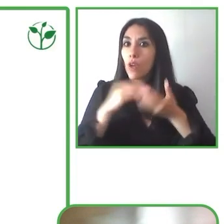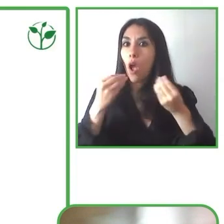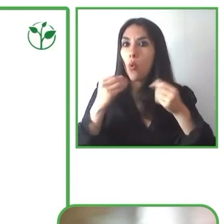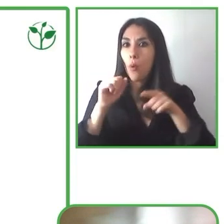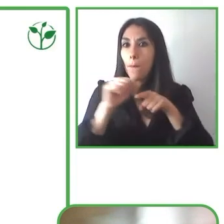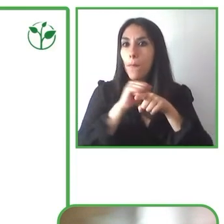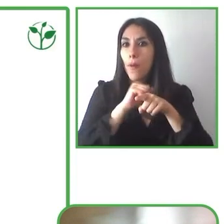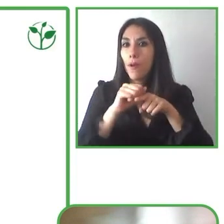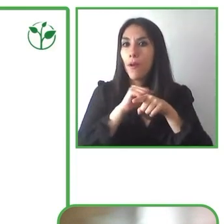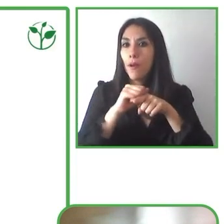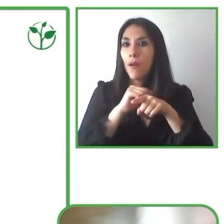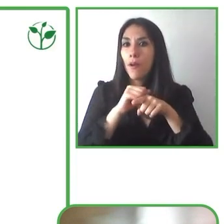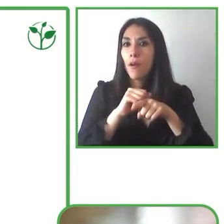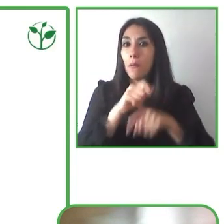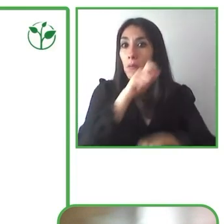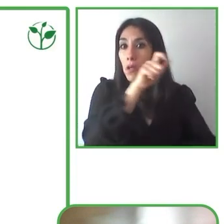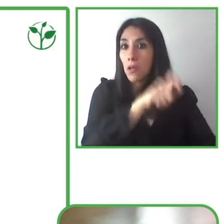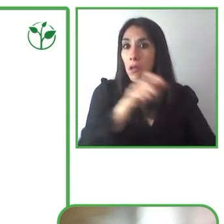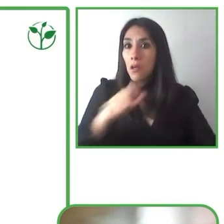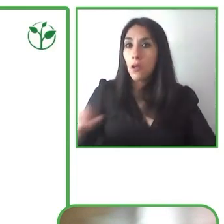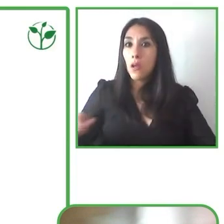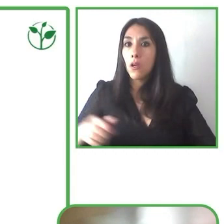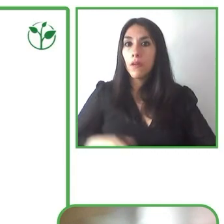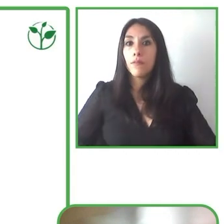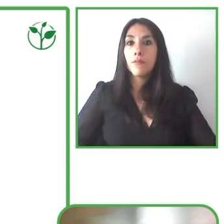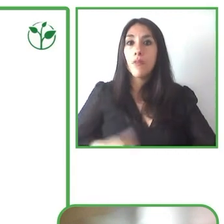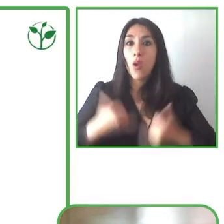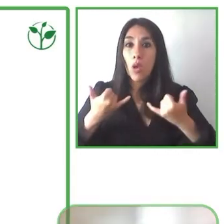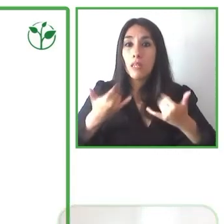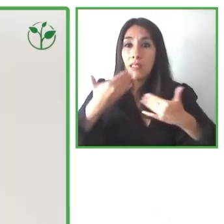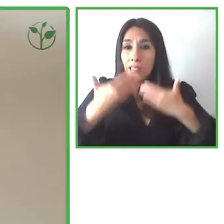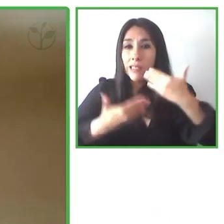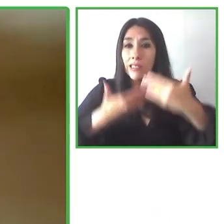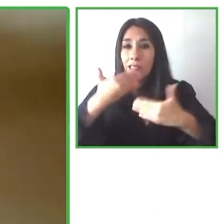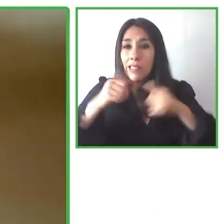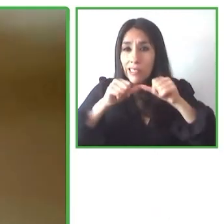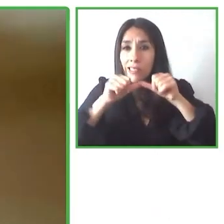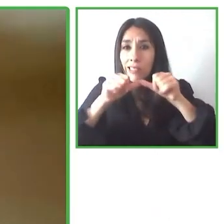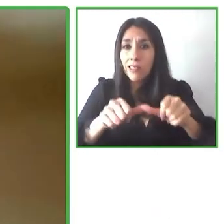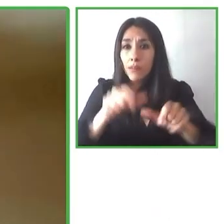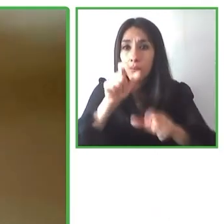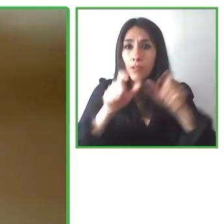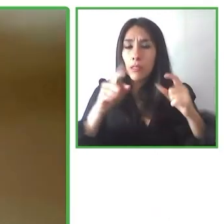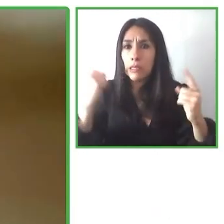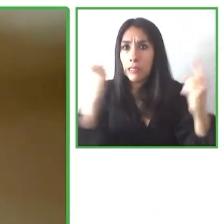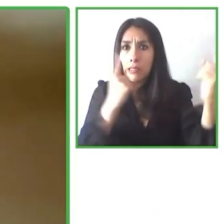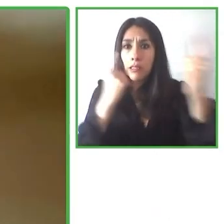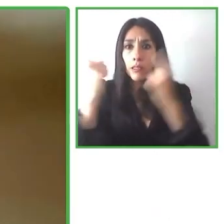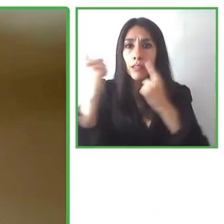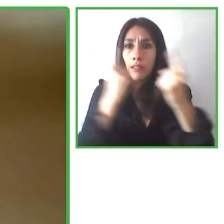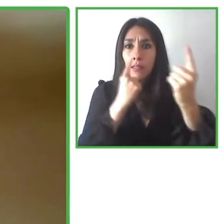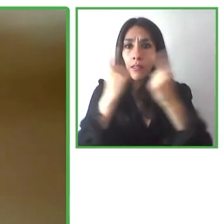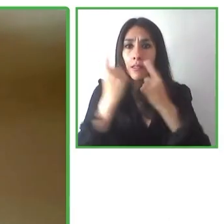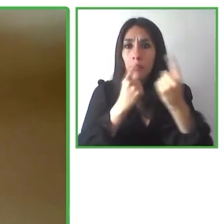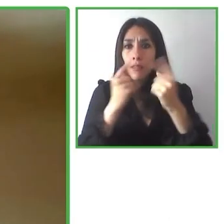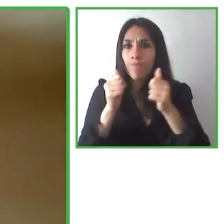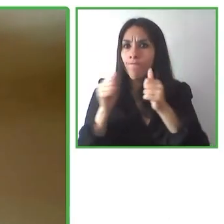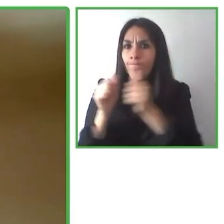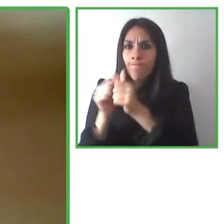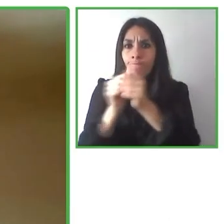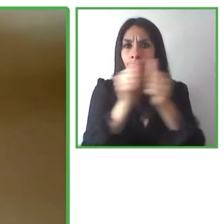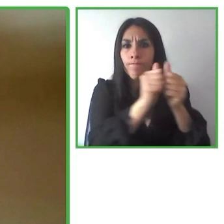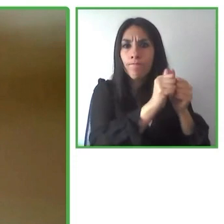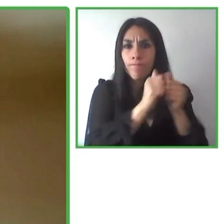Ahora, vamos a seguir compartiendo y aprendiendo con las personas que nos acompañan. En primer lugar, tenemos a Claudia Bernerk. Ella es